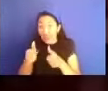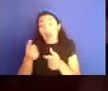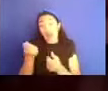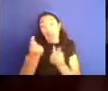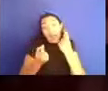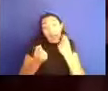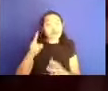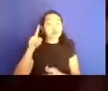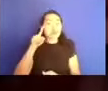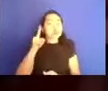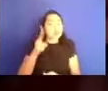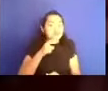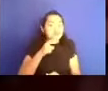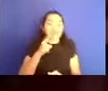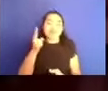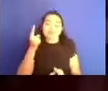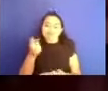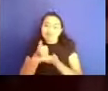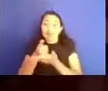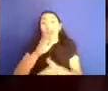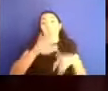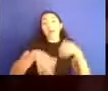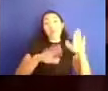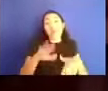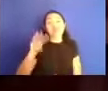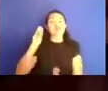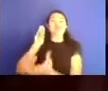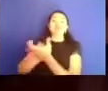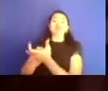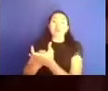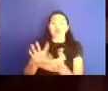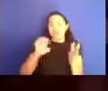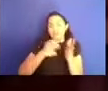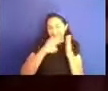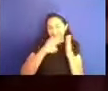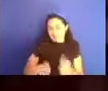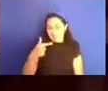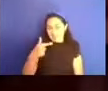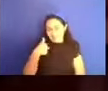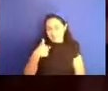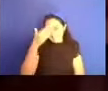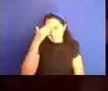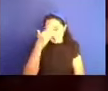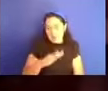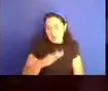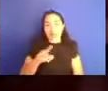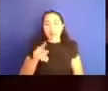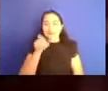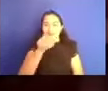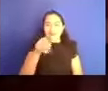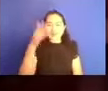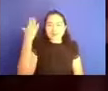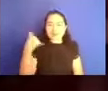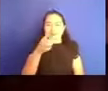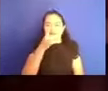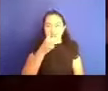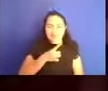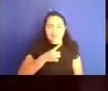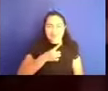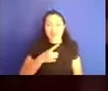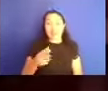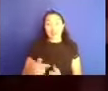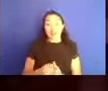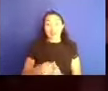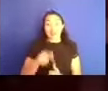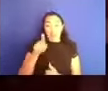pues lo ignoramos por completo. Yo, a mí, por ejemplo, una de las cosas que me, que me llamó mucho la atención de las primeras sesiones